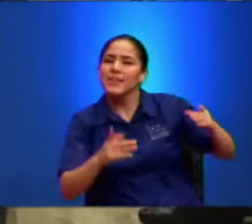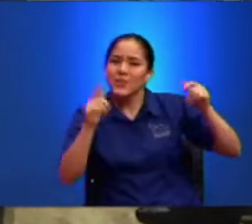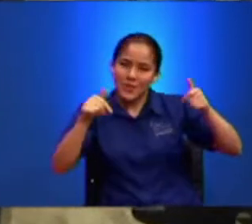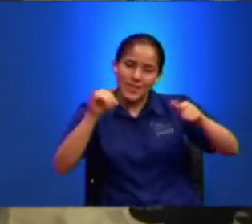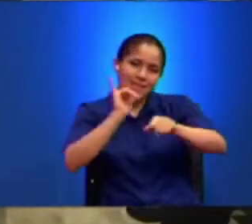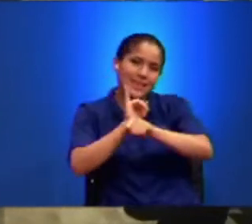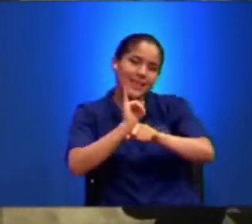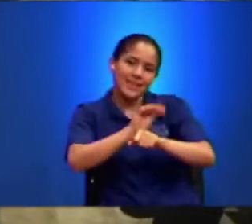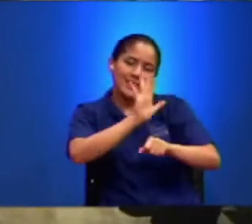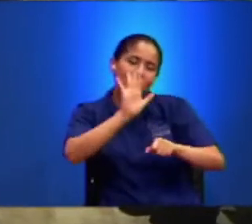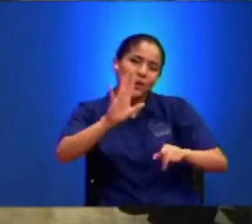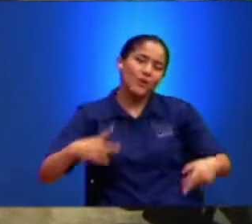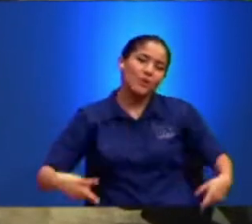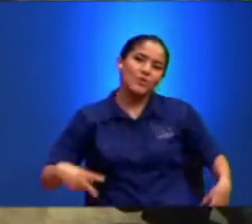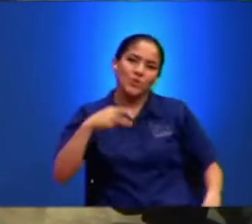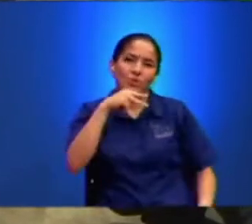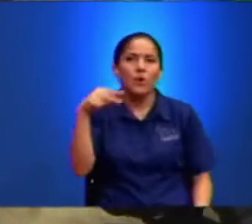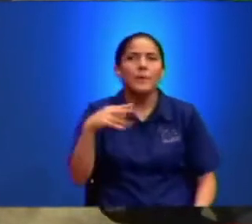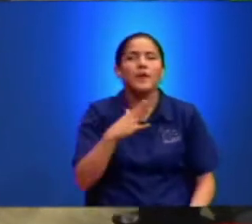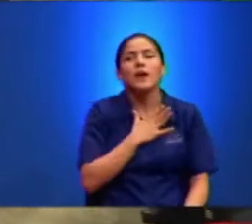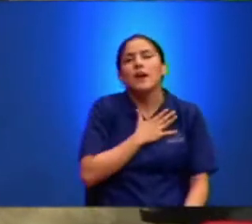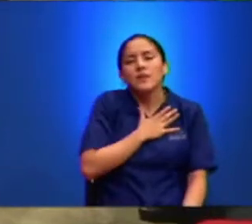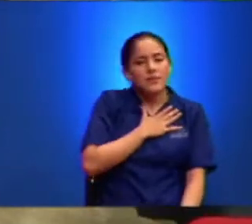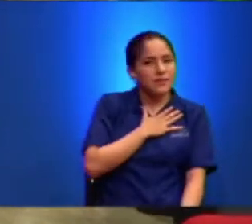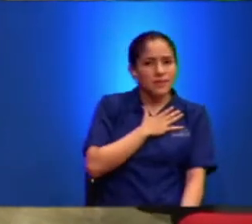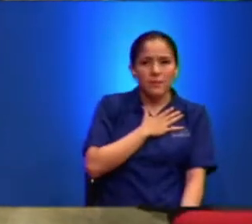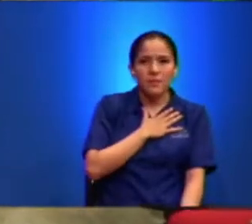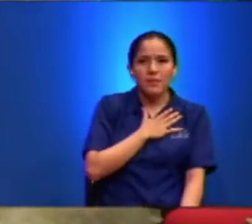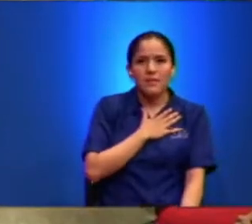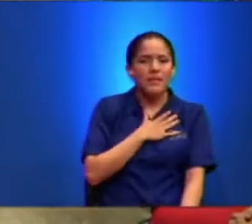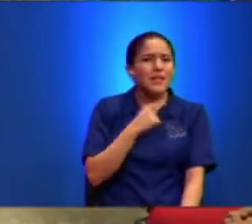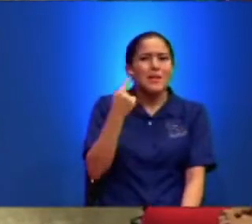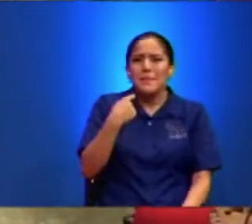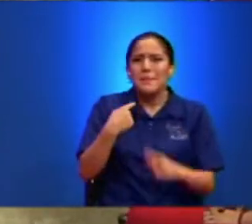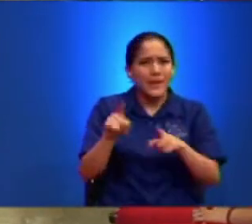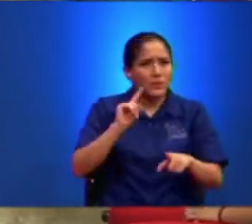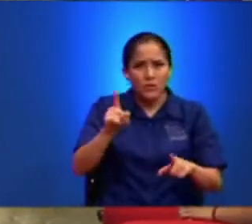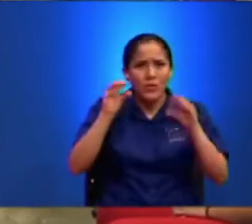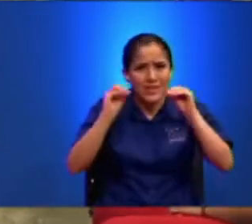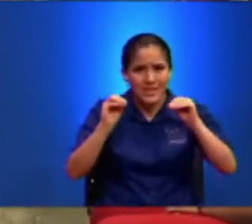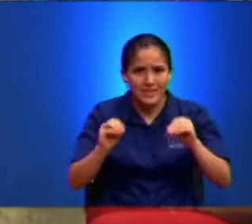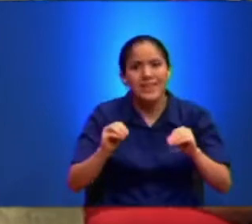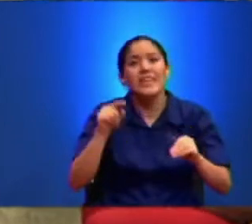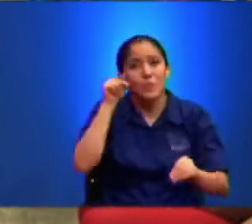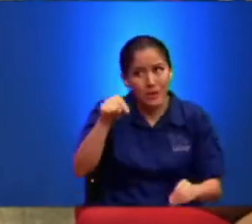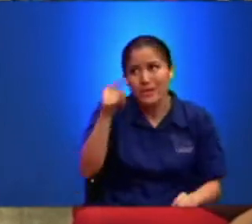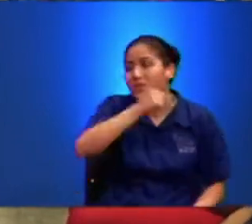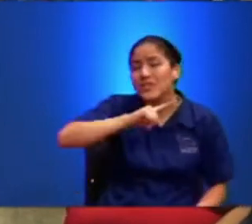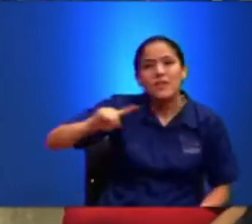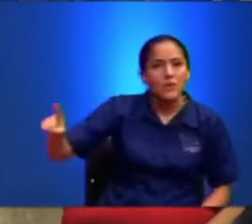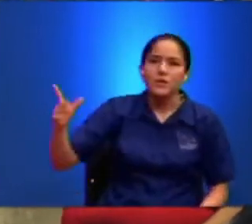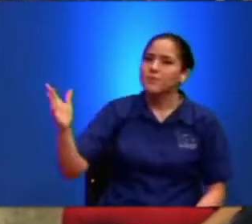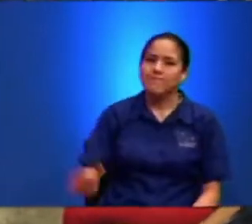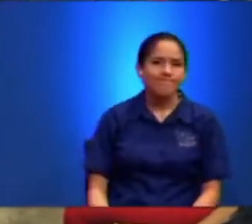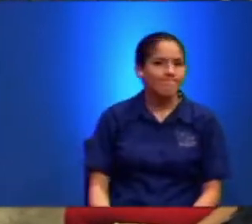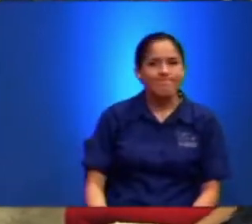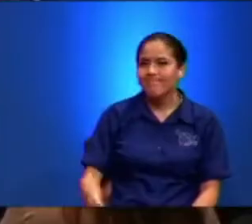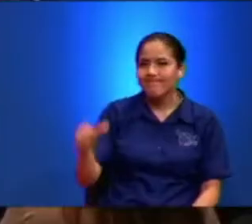iglesia Con su nombre Ay ahí se sintieron Bien Pero no los edifican Y por eso Se fueron Dios mío